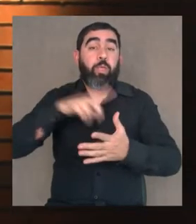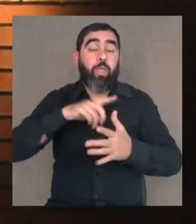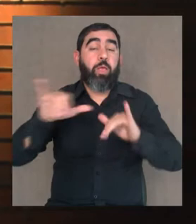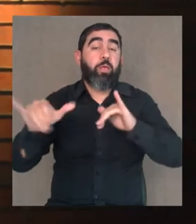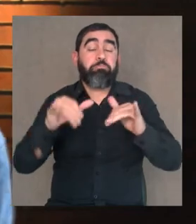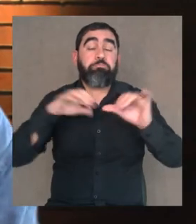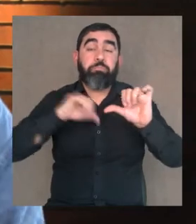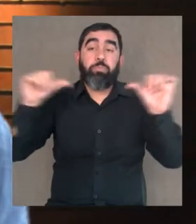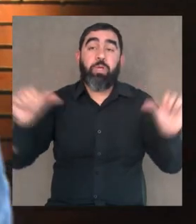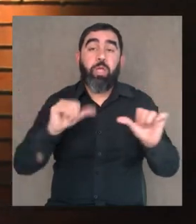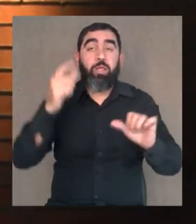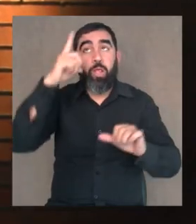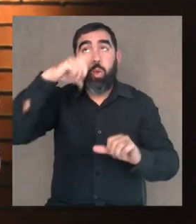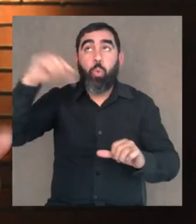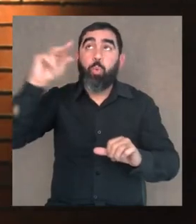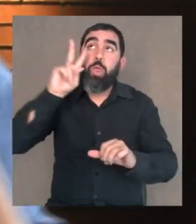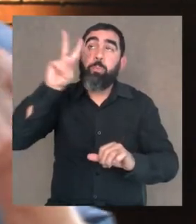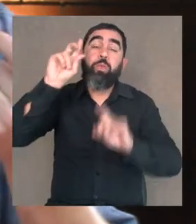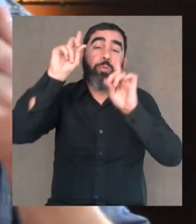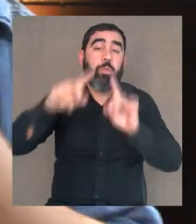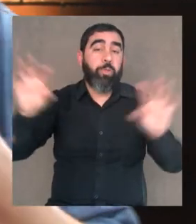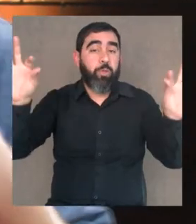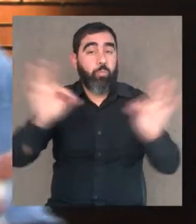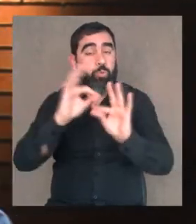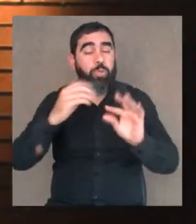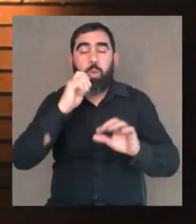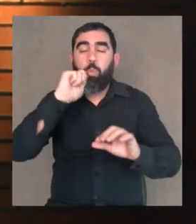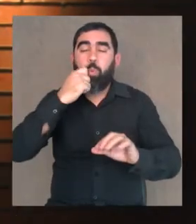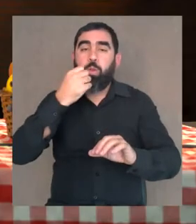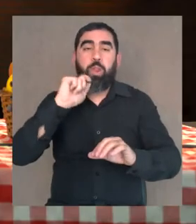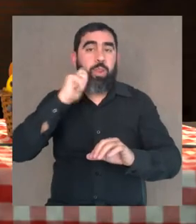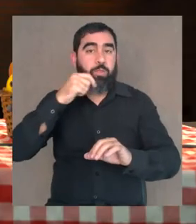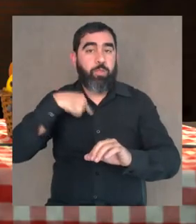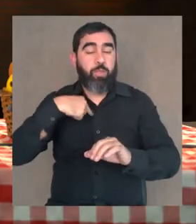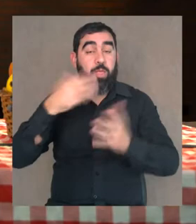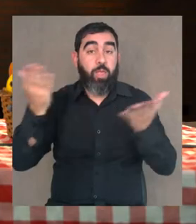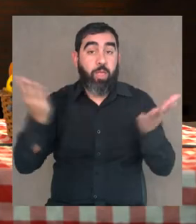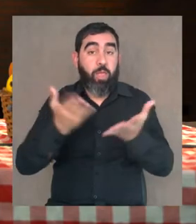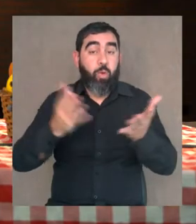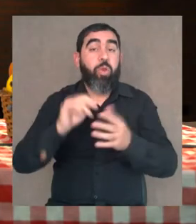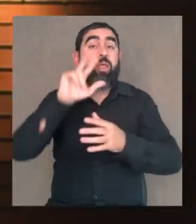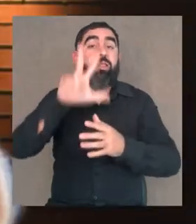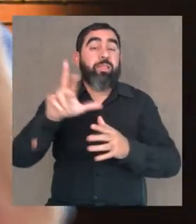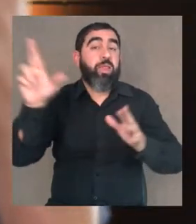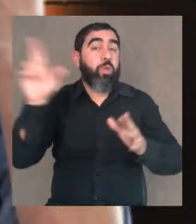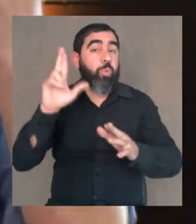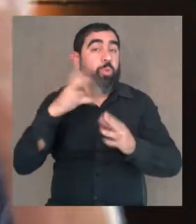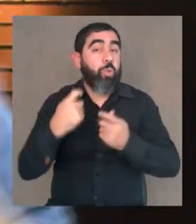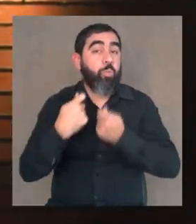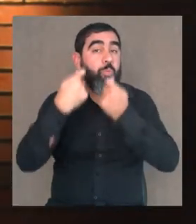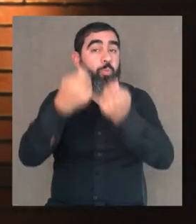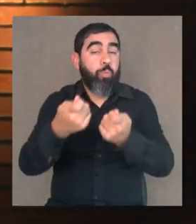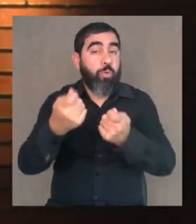a veces que estoy mirando la luna, también. Está buenísimo. Ahora les voy a pasar tres sonidos